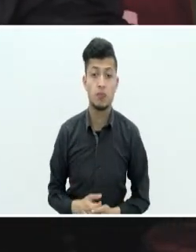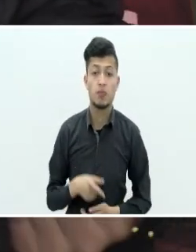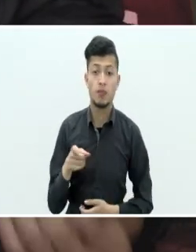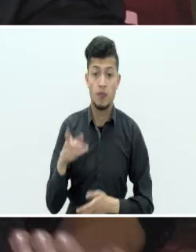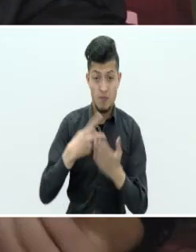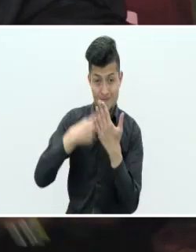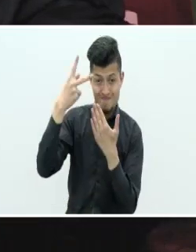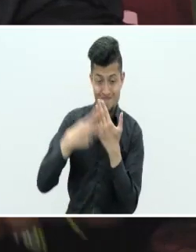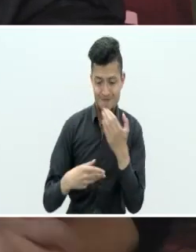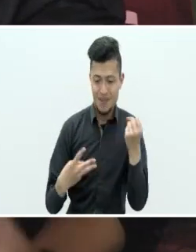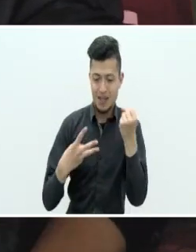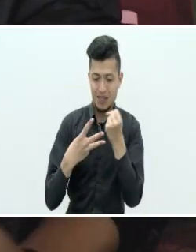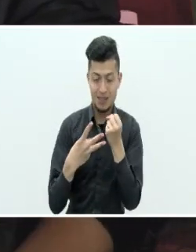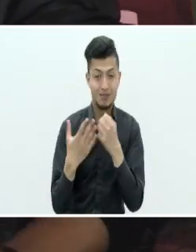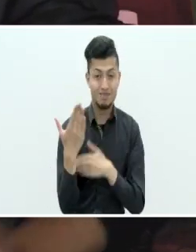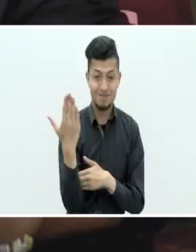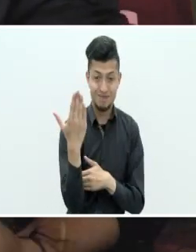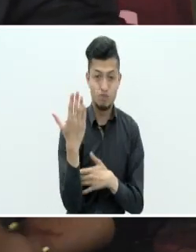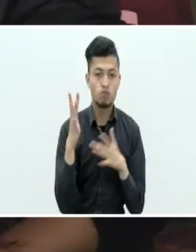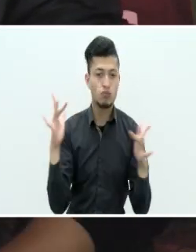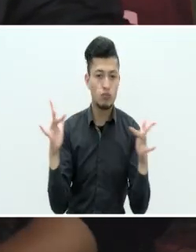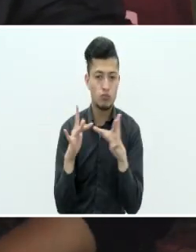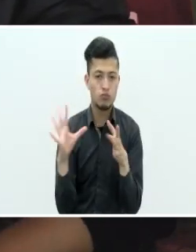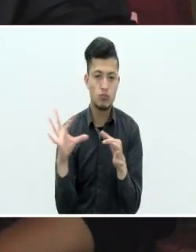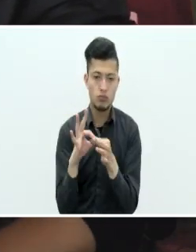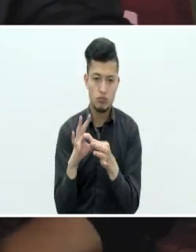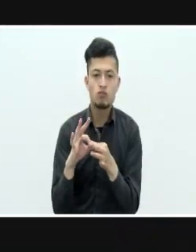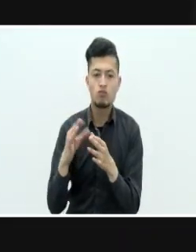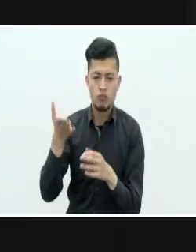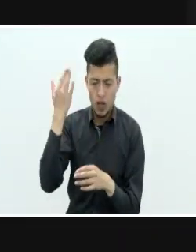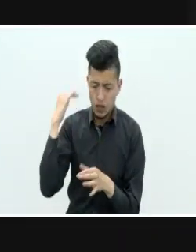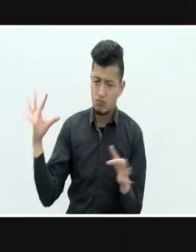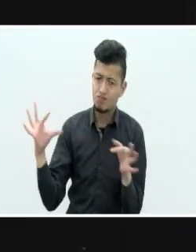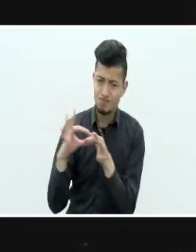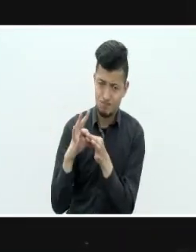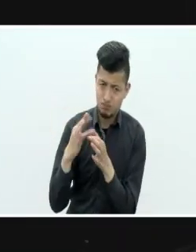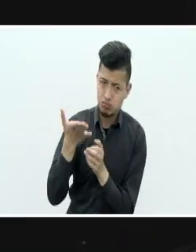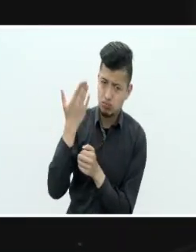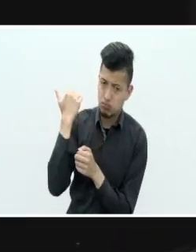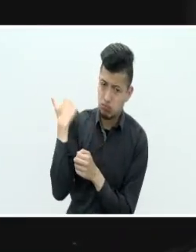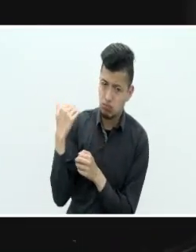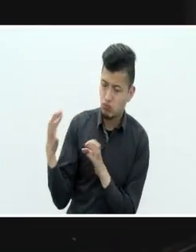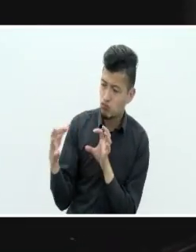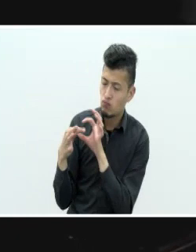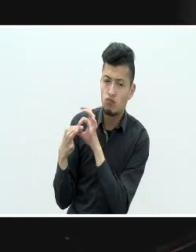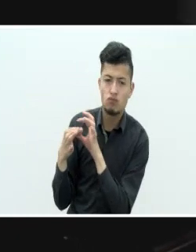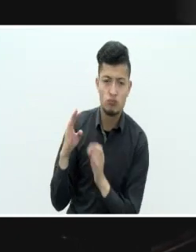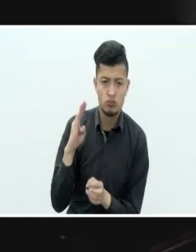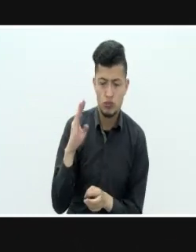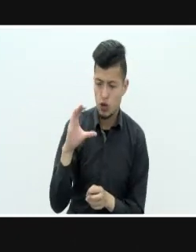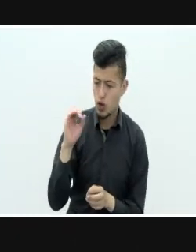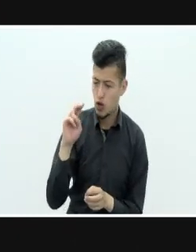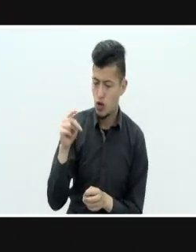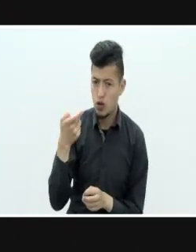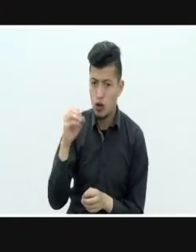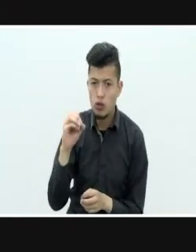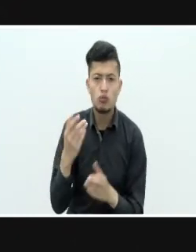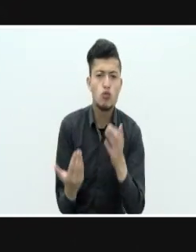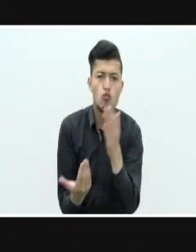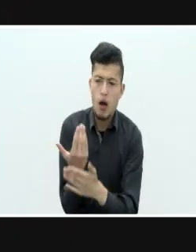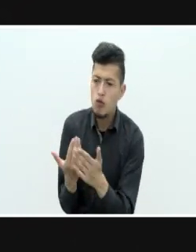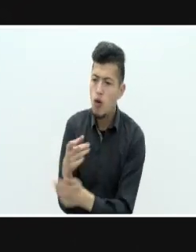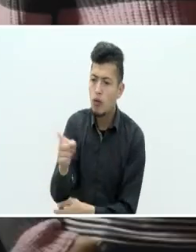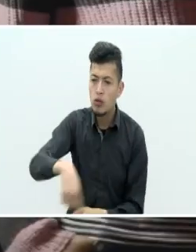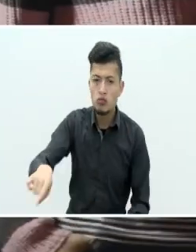desde su primera edición hemos venido en una alianza con Bobo Chorts, porque nos interesa mucho conocer los nuevos talentos que se están creando en el país